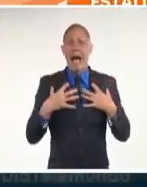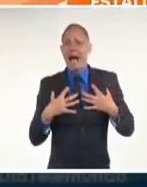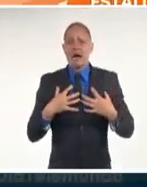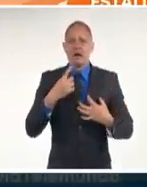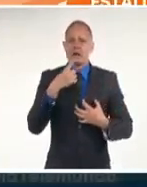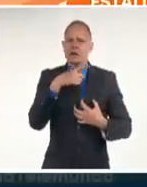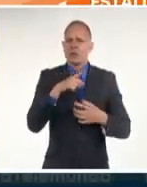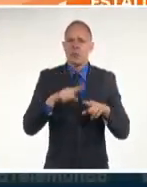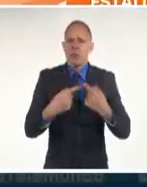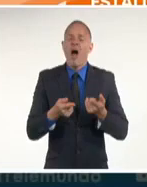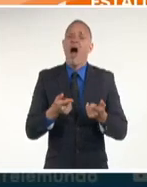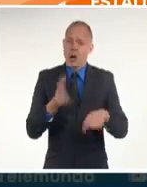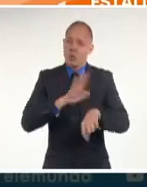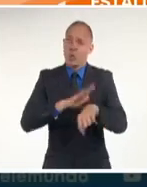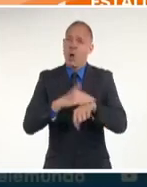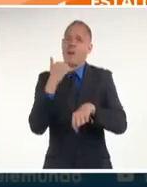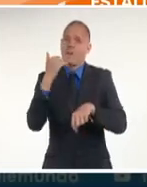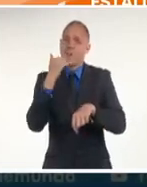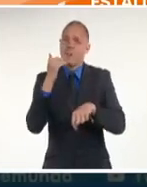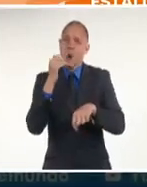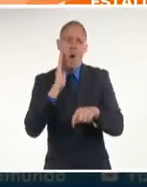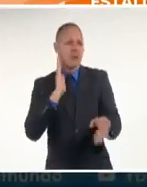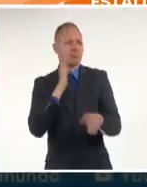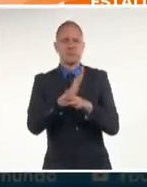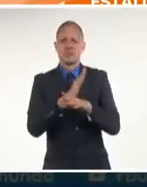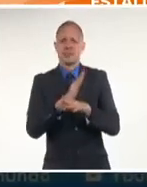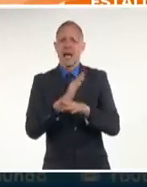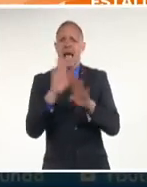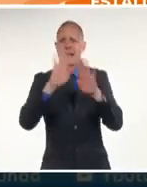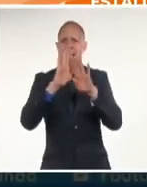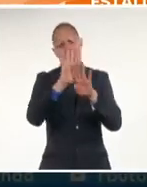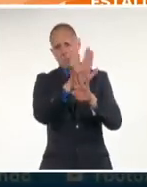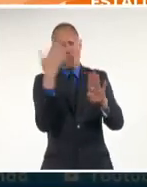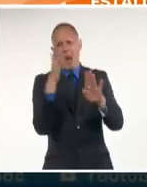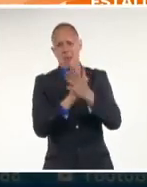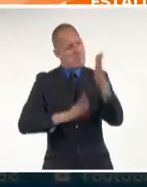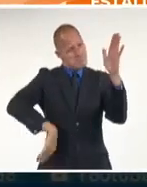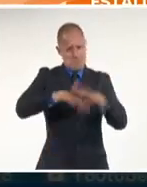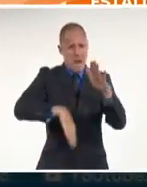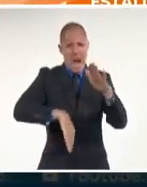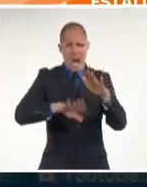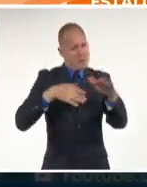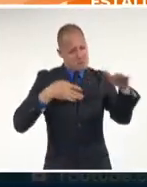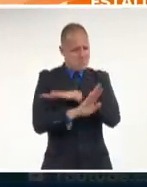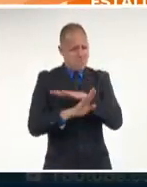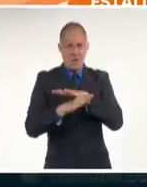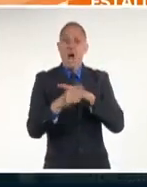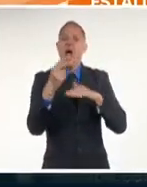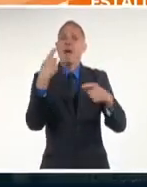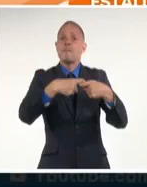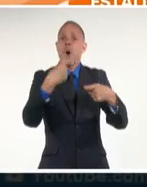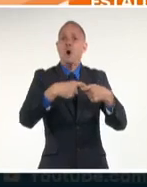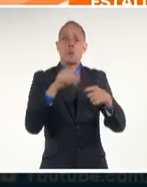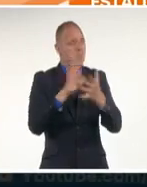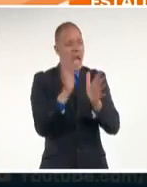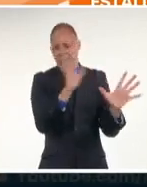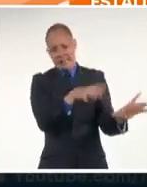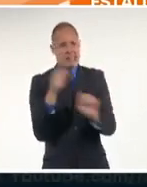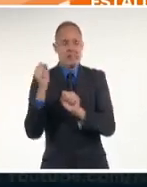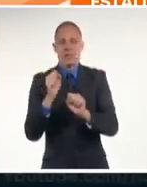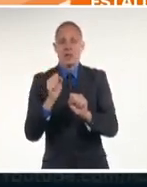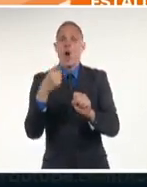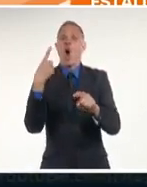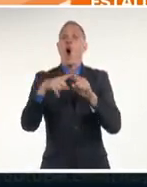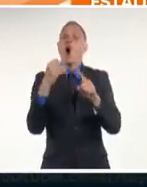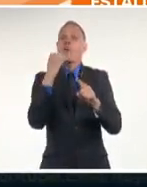Porque fuerzas de la seguridad cubana llegaron a allanar su casa en Cárdenas para arrestar a su esposo. Un policía ingresa por otro